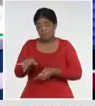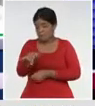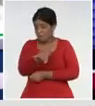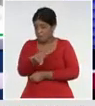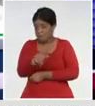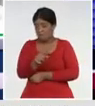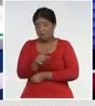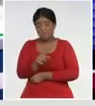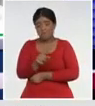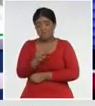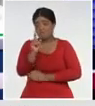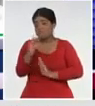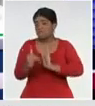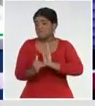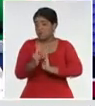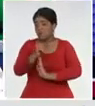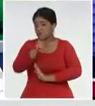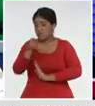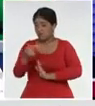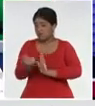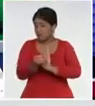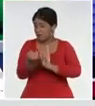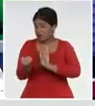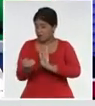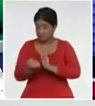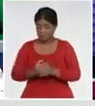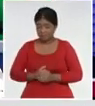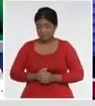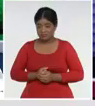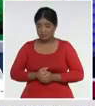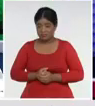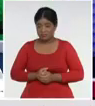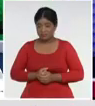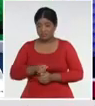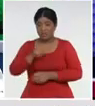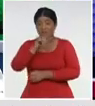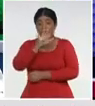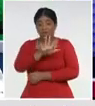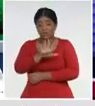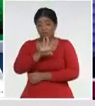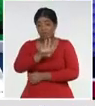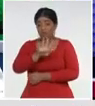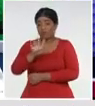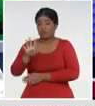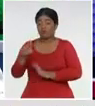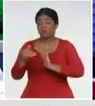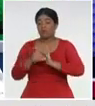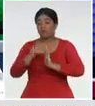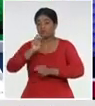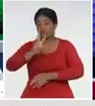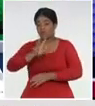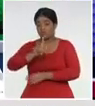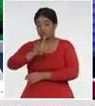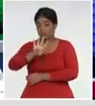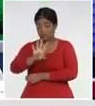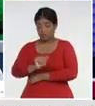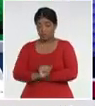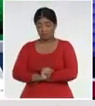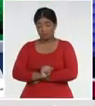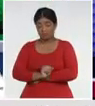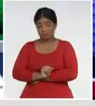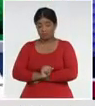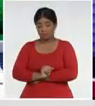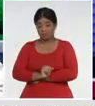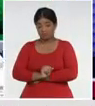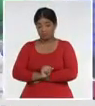de casos, confirmados, 544, 34,394, de los 190, países,